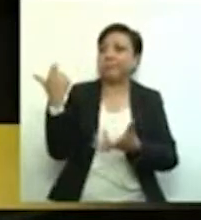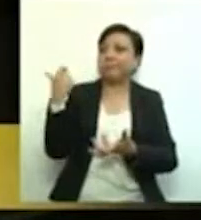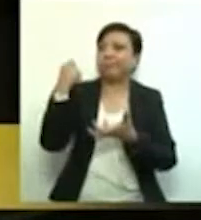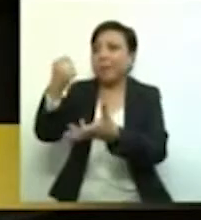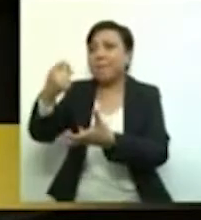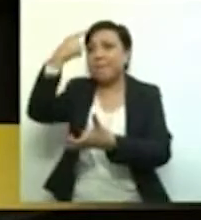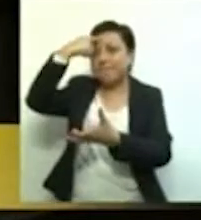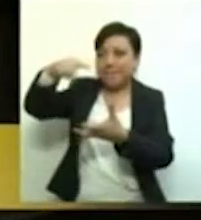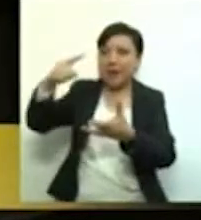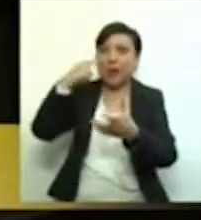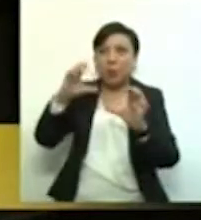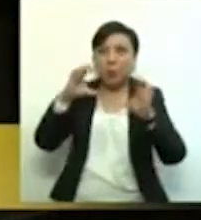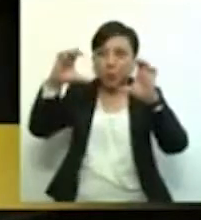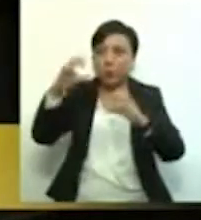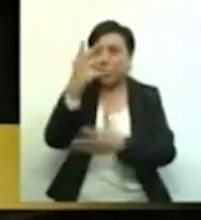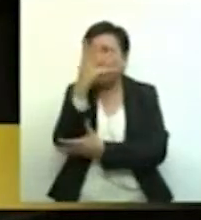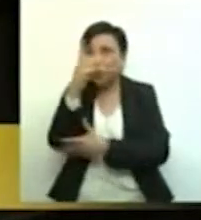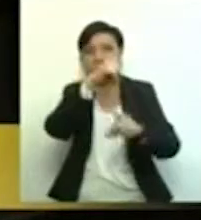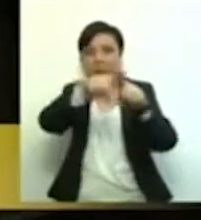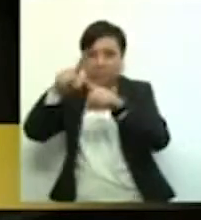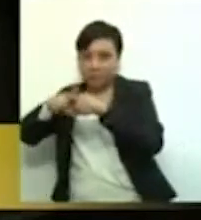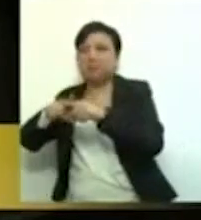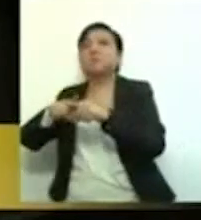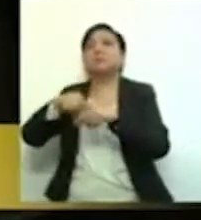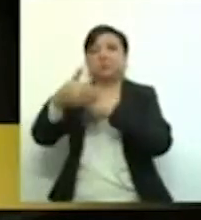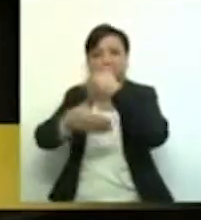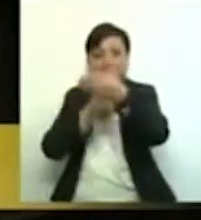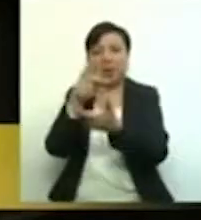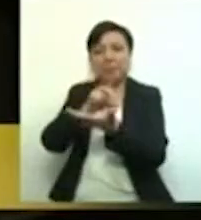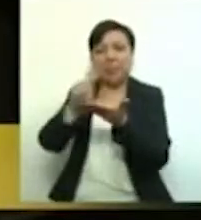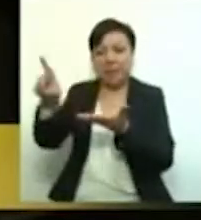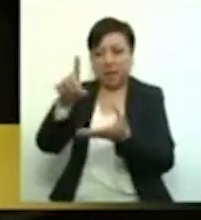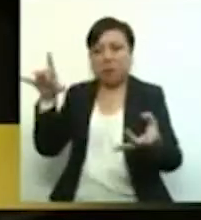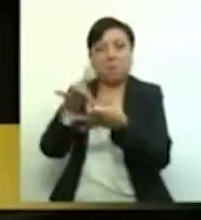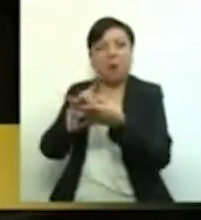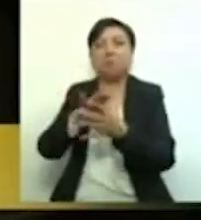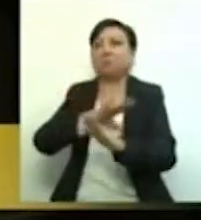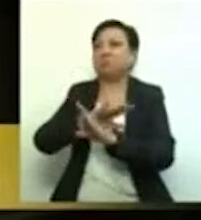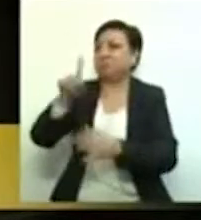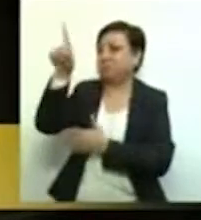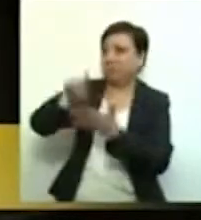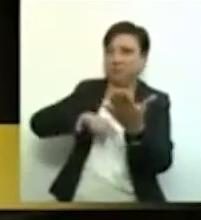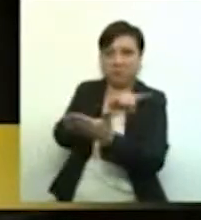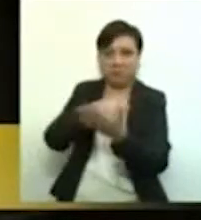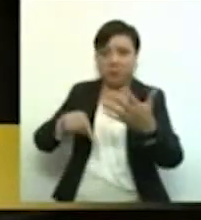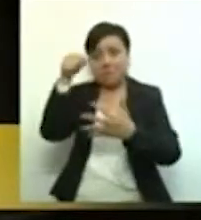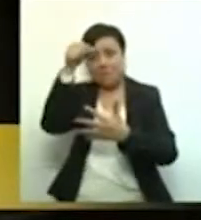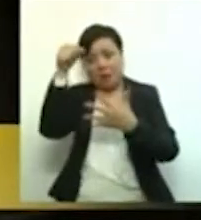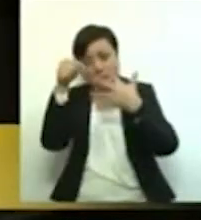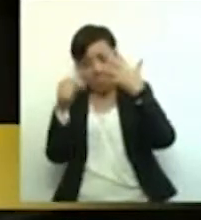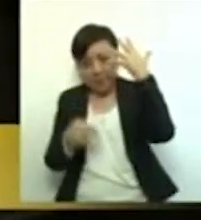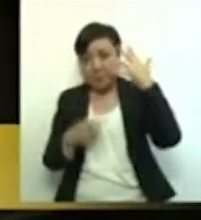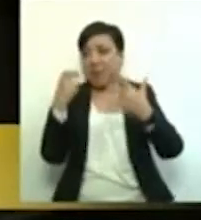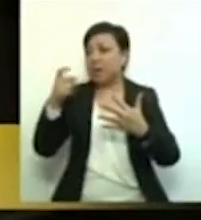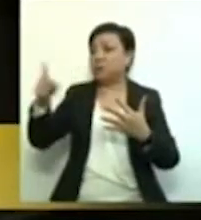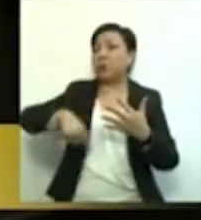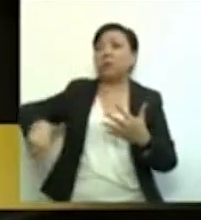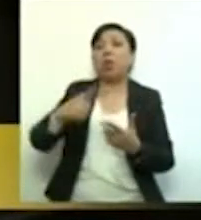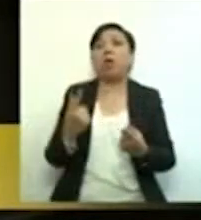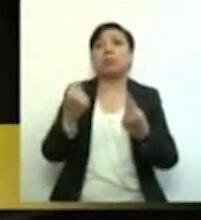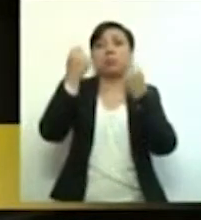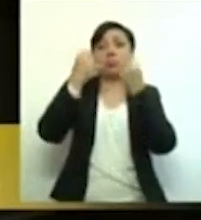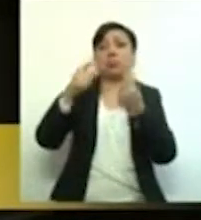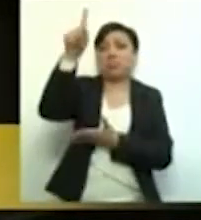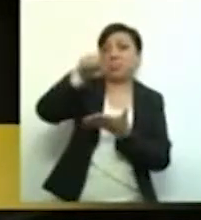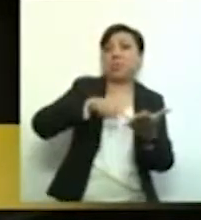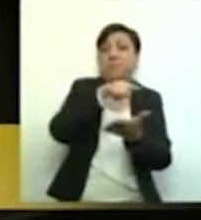sano y derechos relacionados a este. Estamos dejando con esta decisión muchas áreas sin recursos